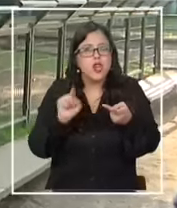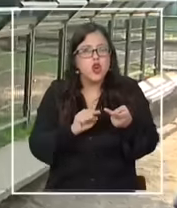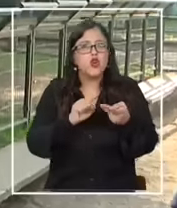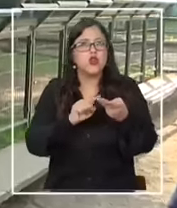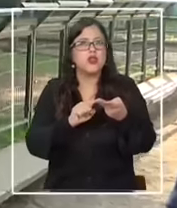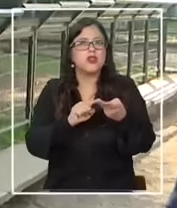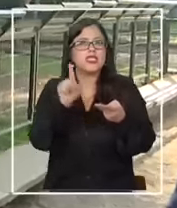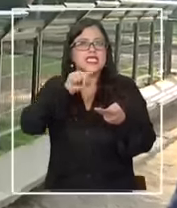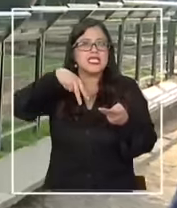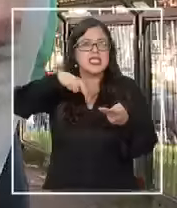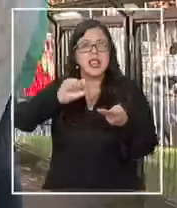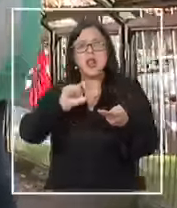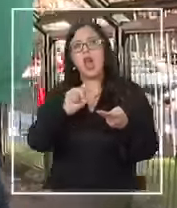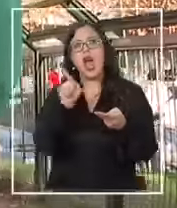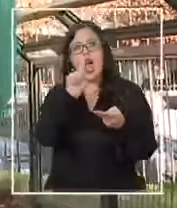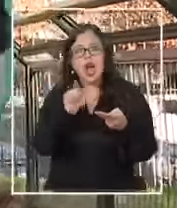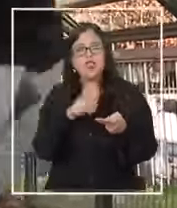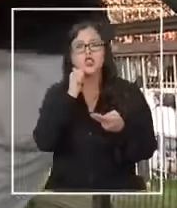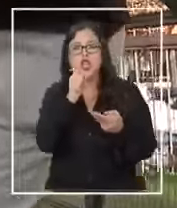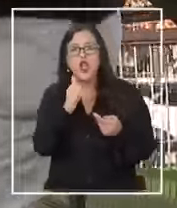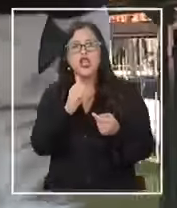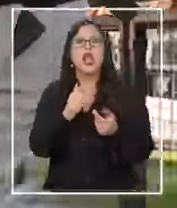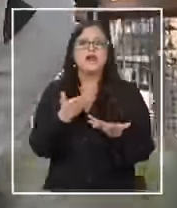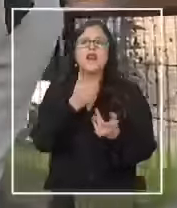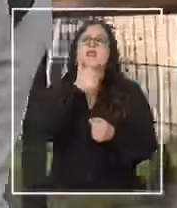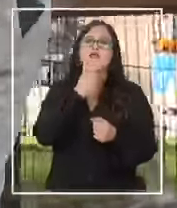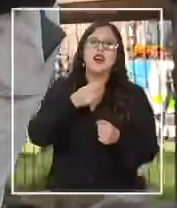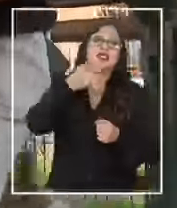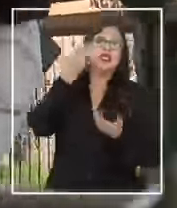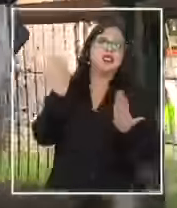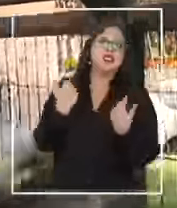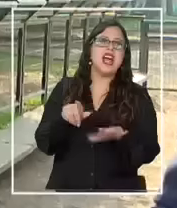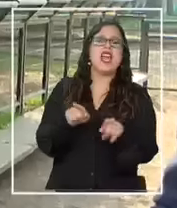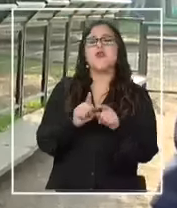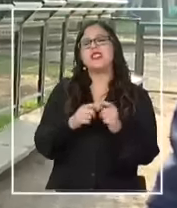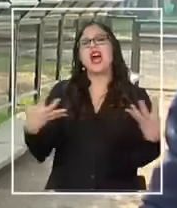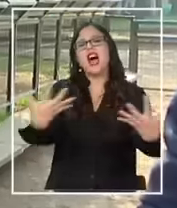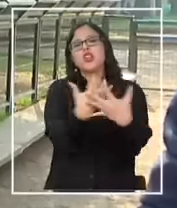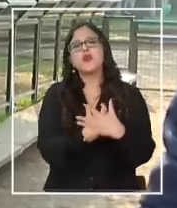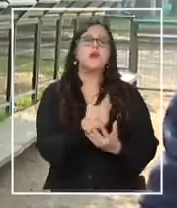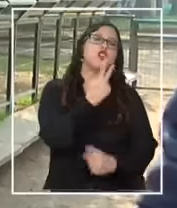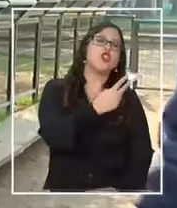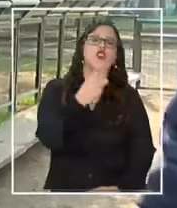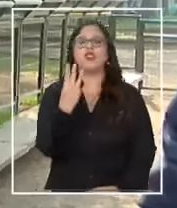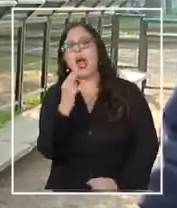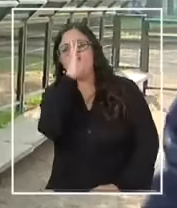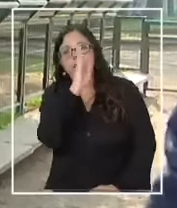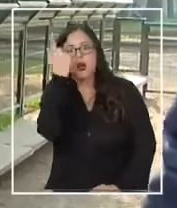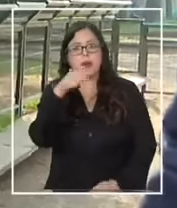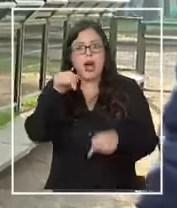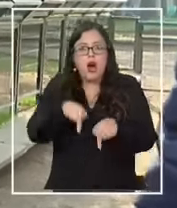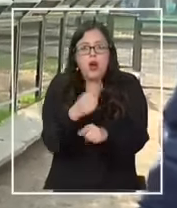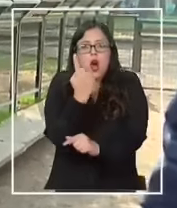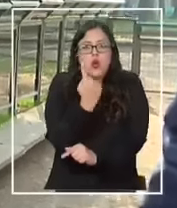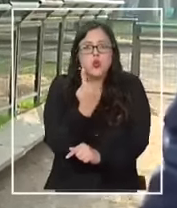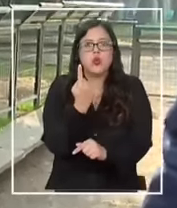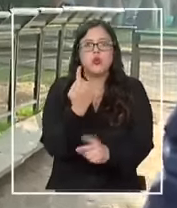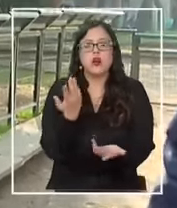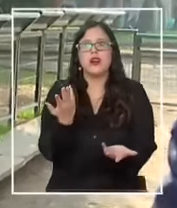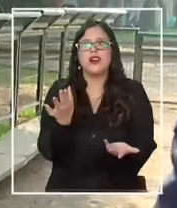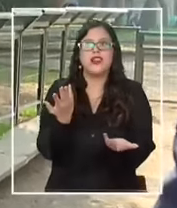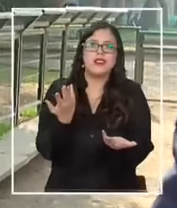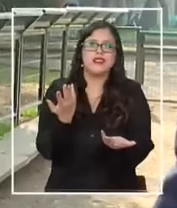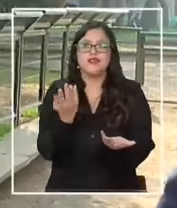a día también han subido harto y antes era muy fácil decir ah, tenemos 2 o 3 perros pero ahora con uno igual es como un